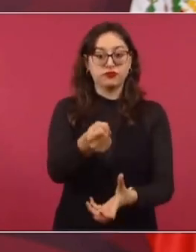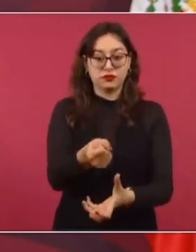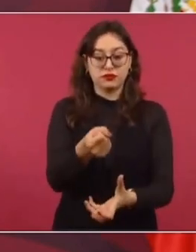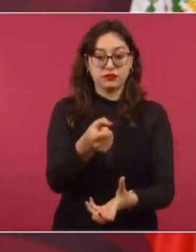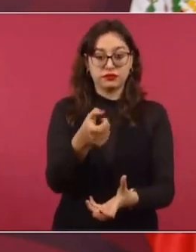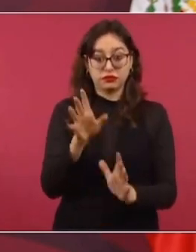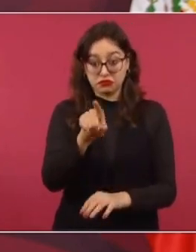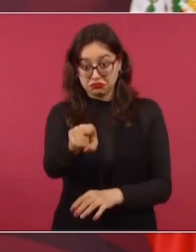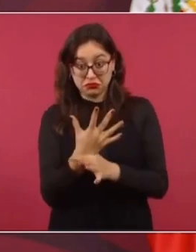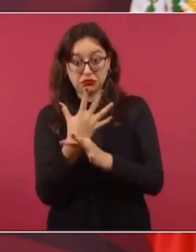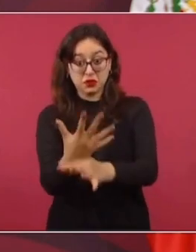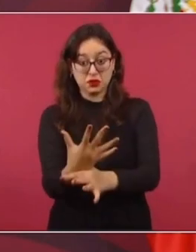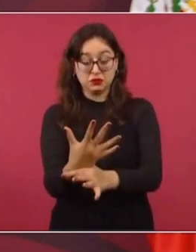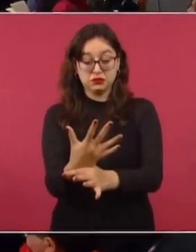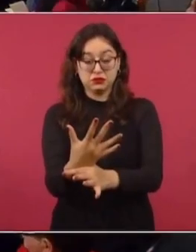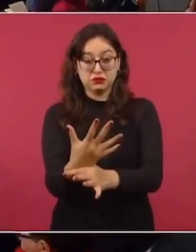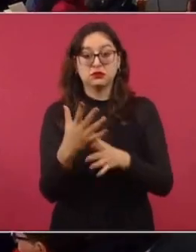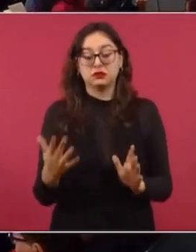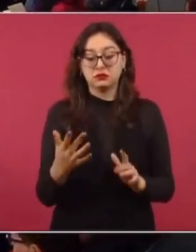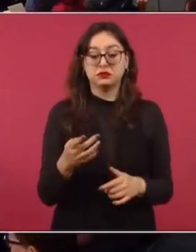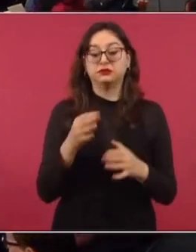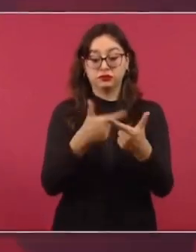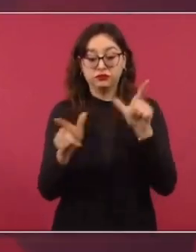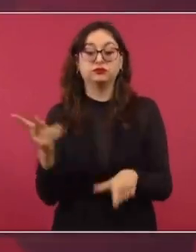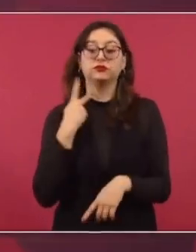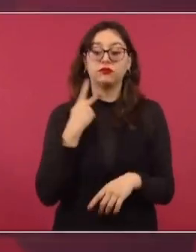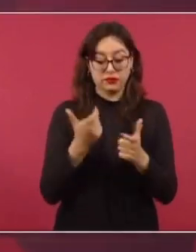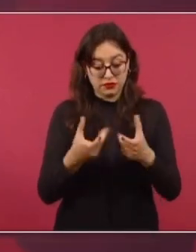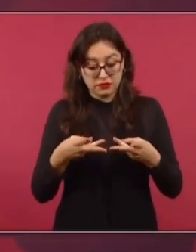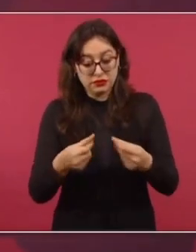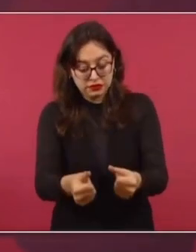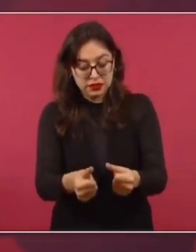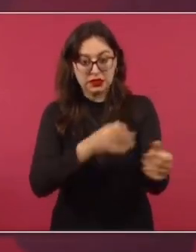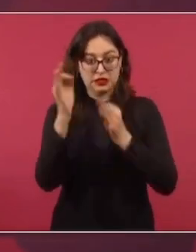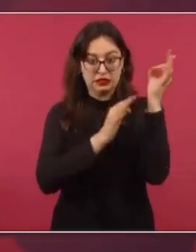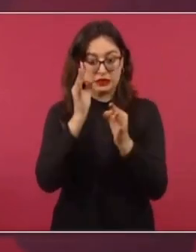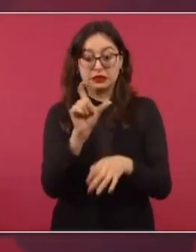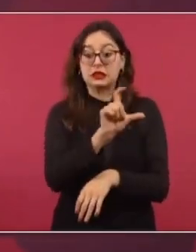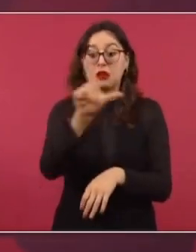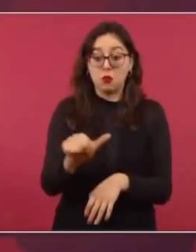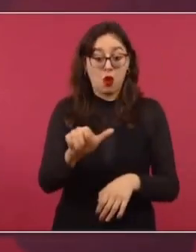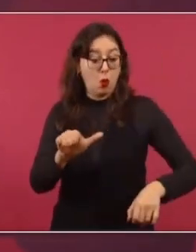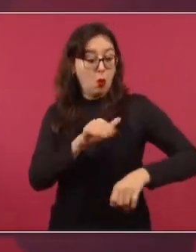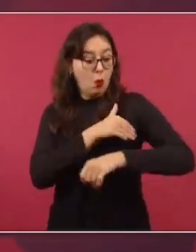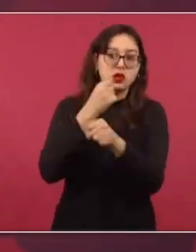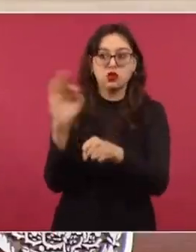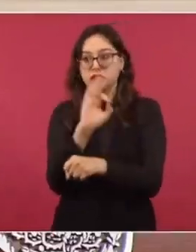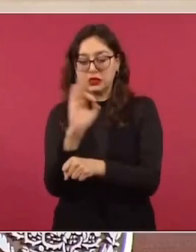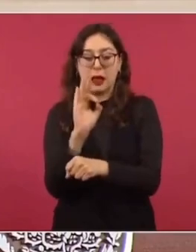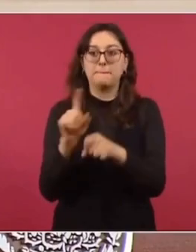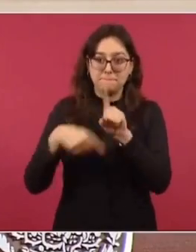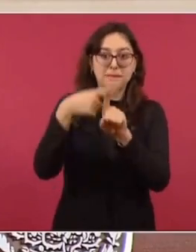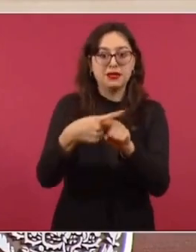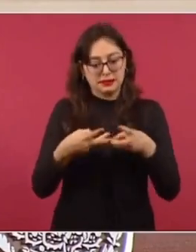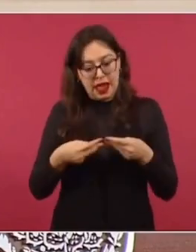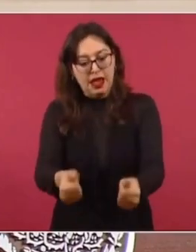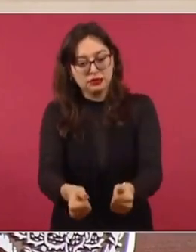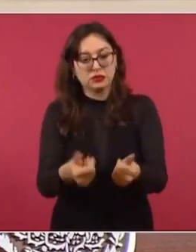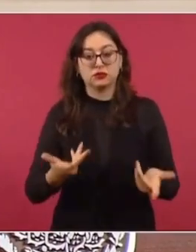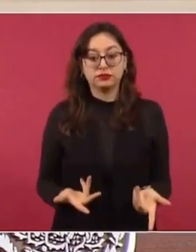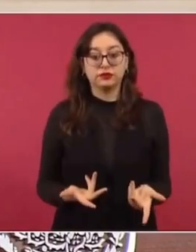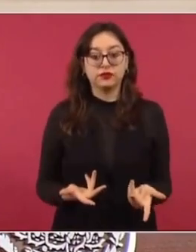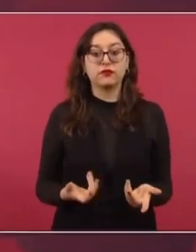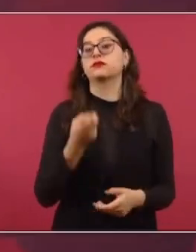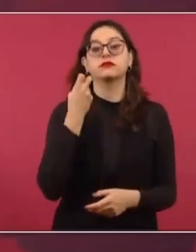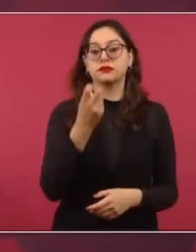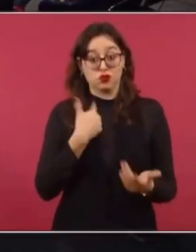según lo que tú estás planteando, que lo que no ejerzan, lo puedan meter en un fideicomiso para ejercerlo después, no es lo mismo que la disminución por ley de lo que